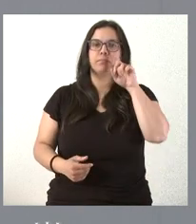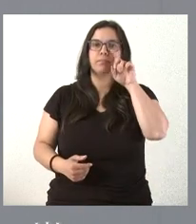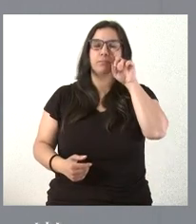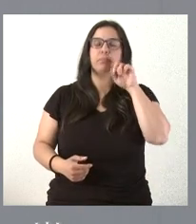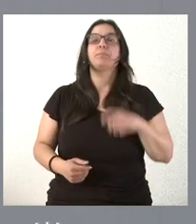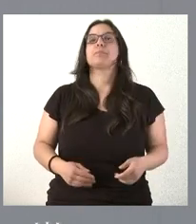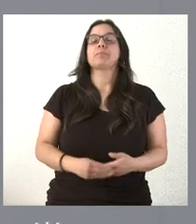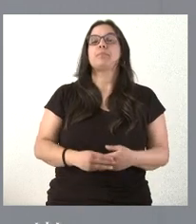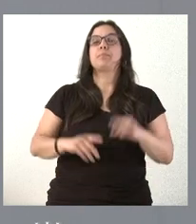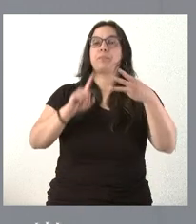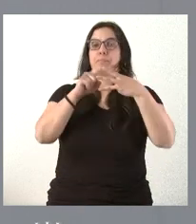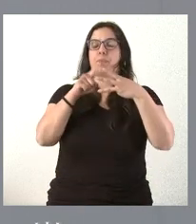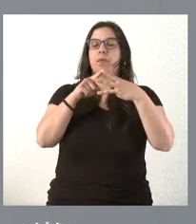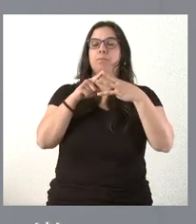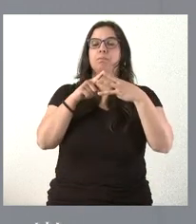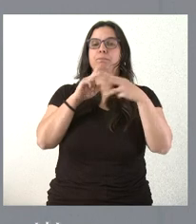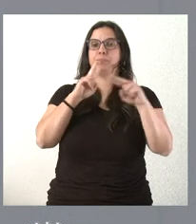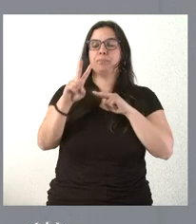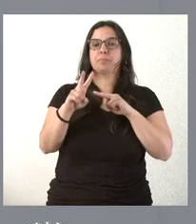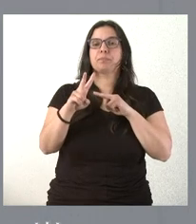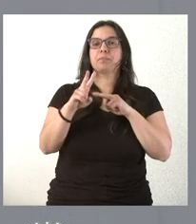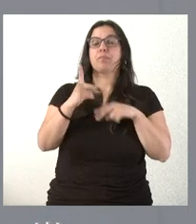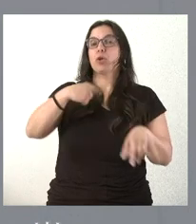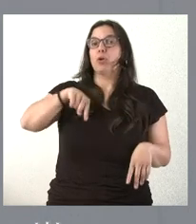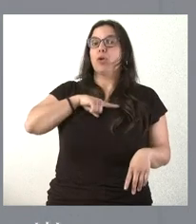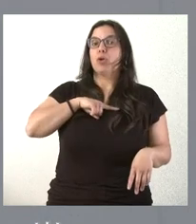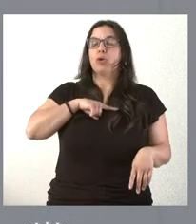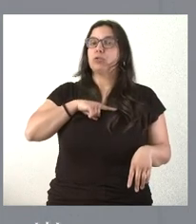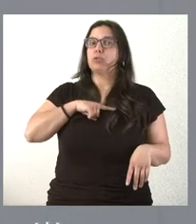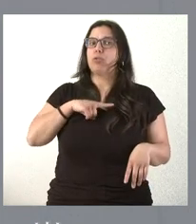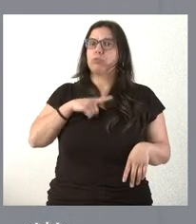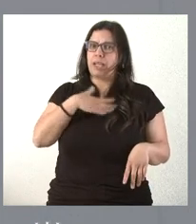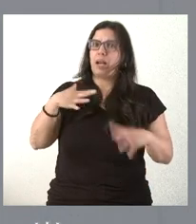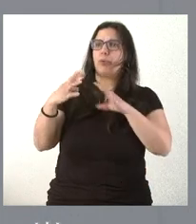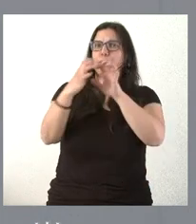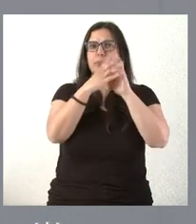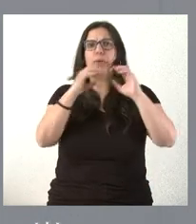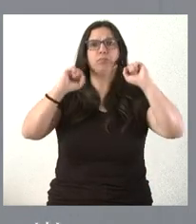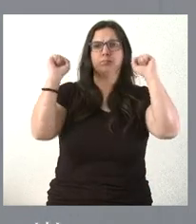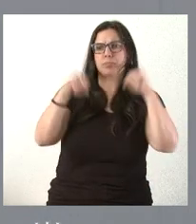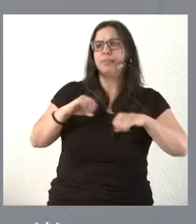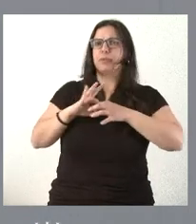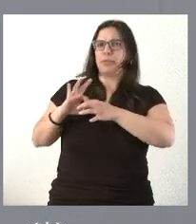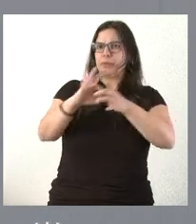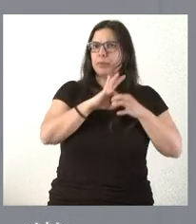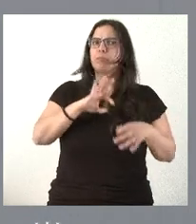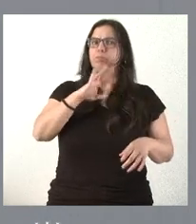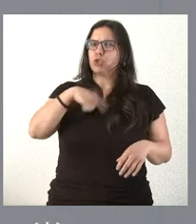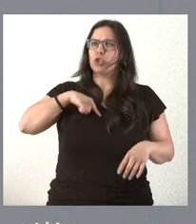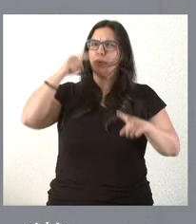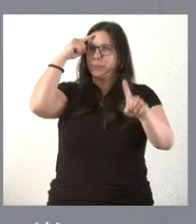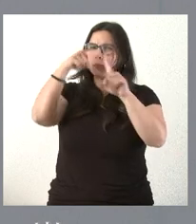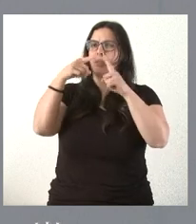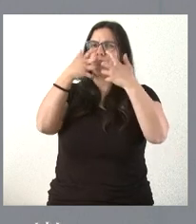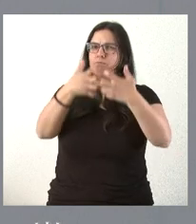Pues la primera cuestión. Nosotros somos partidos del consenso y del acuerdo y de la unión y vamos a trabajar todo lo que sea posible